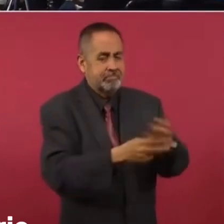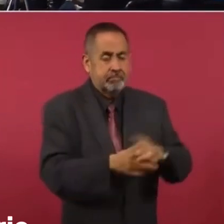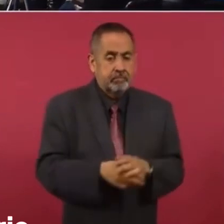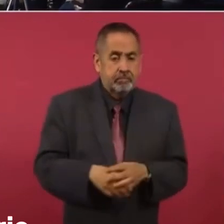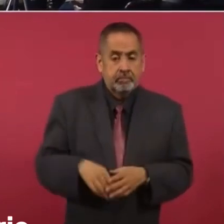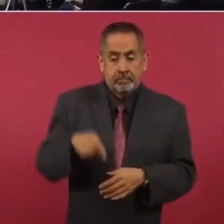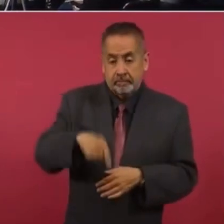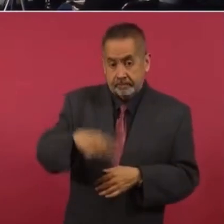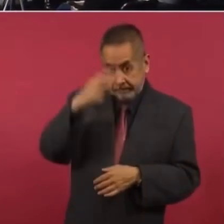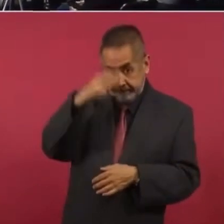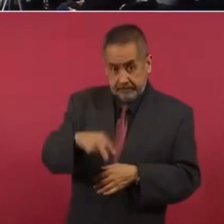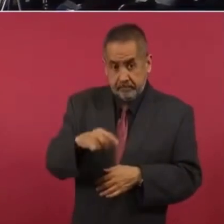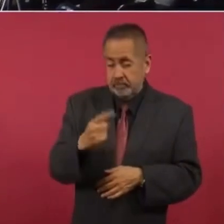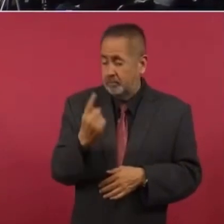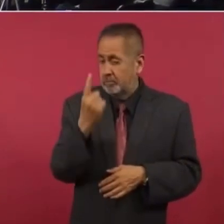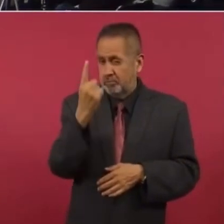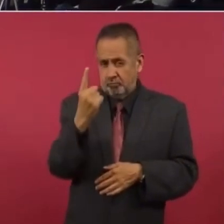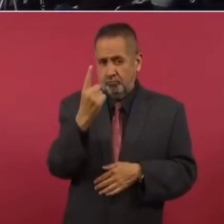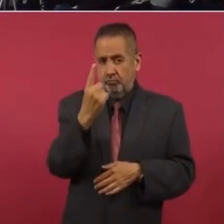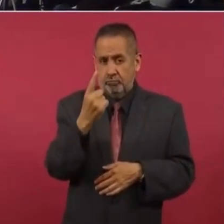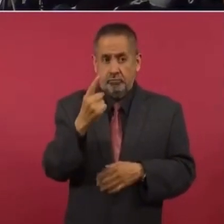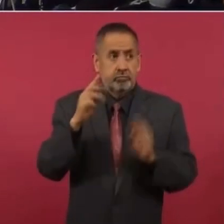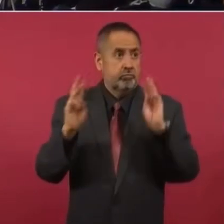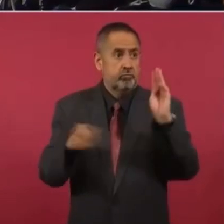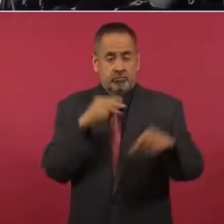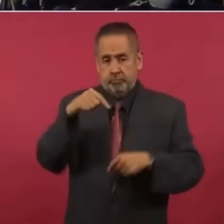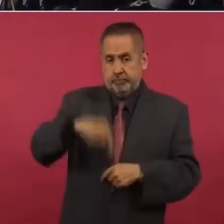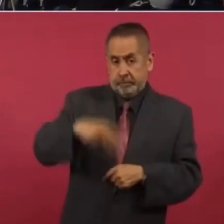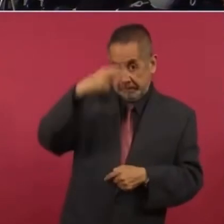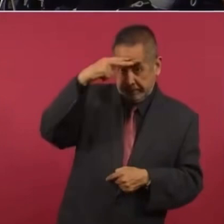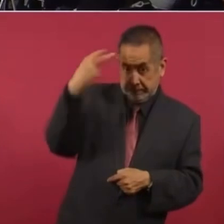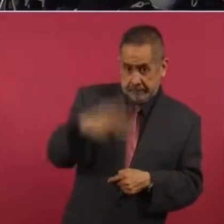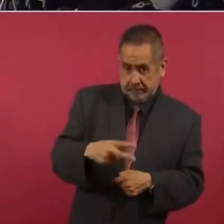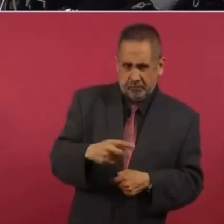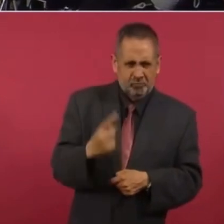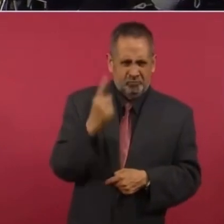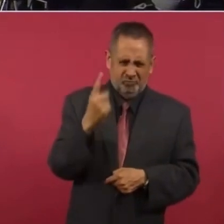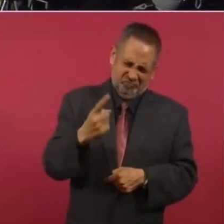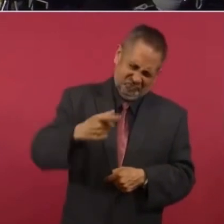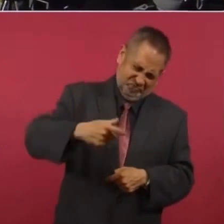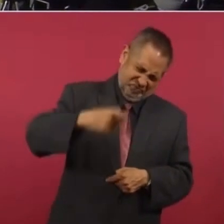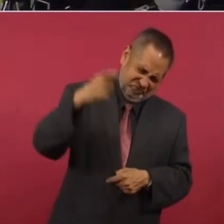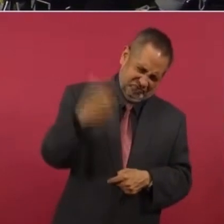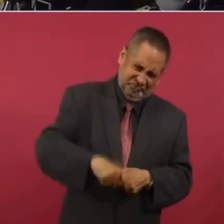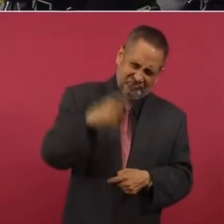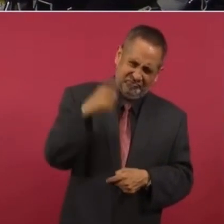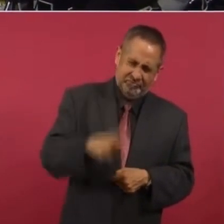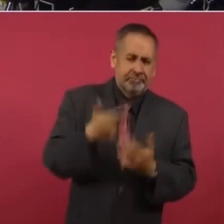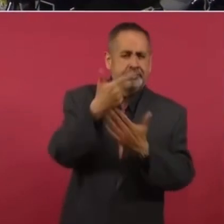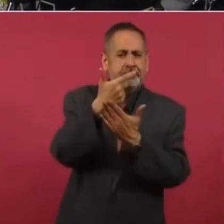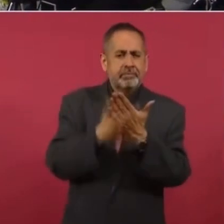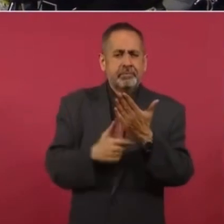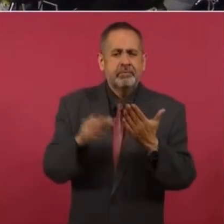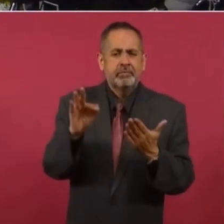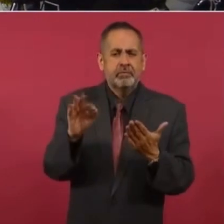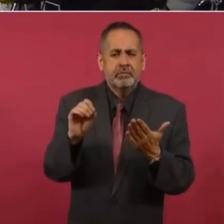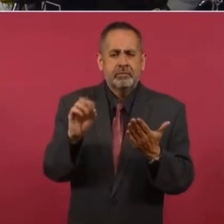multimillonario en el mundo que aparecía en la lista de Forbes.